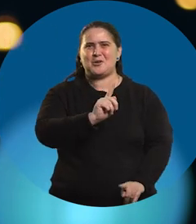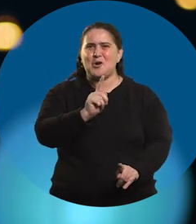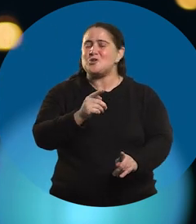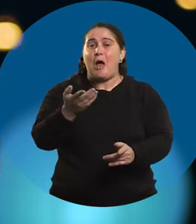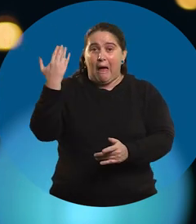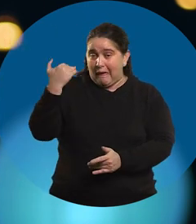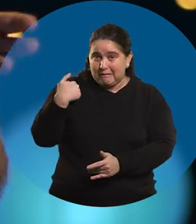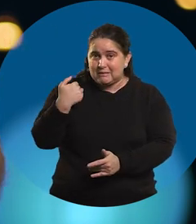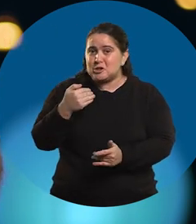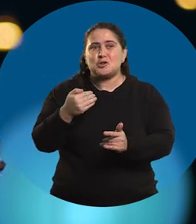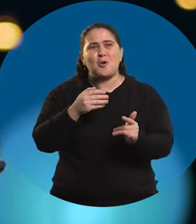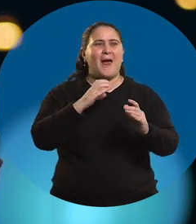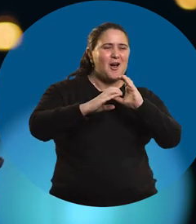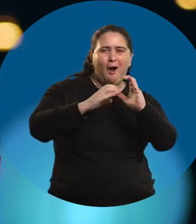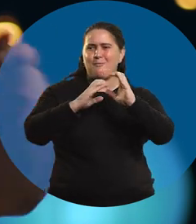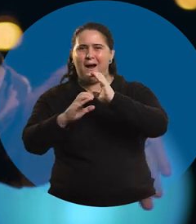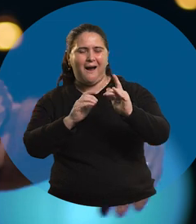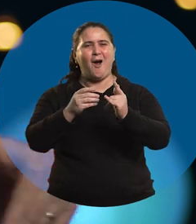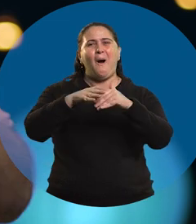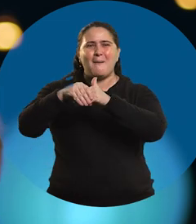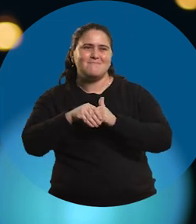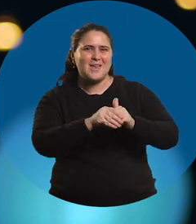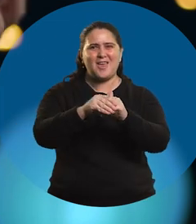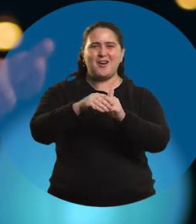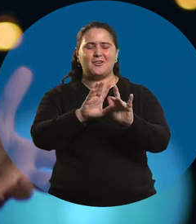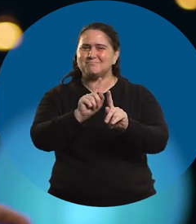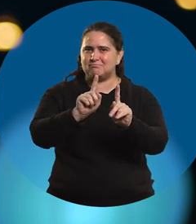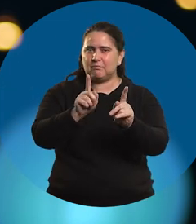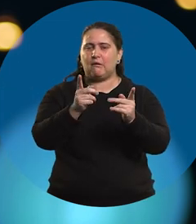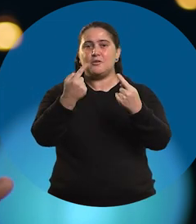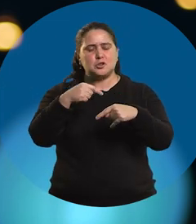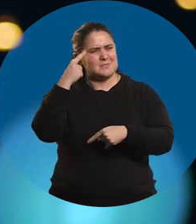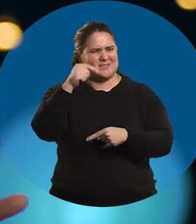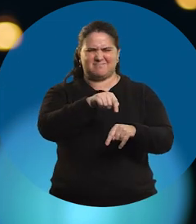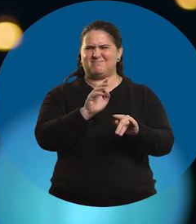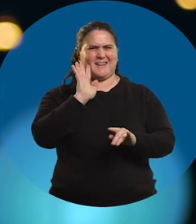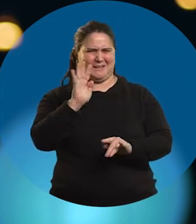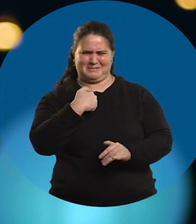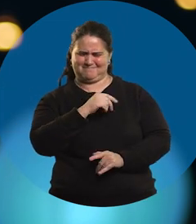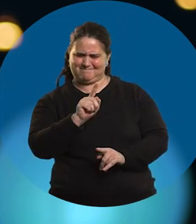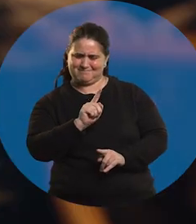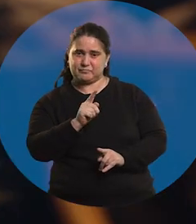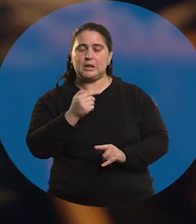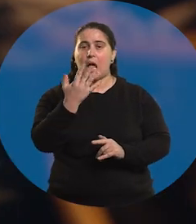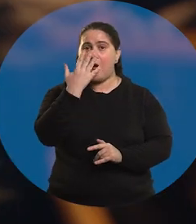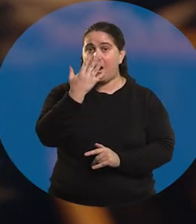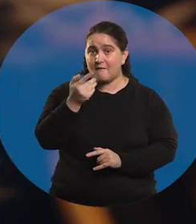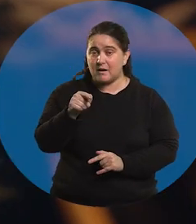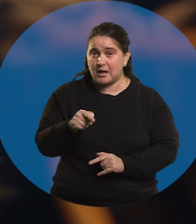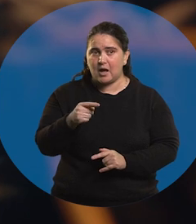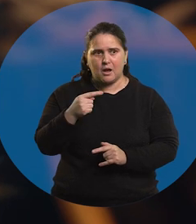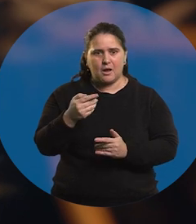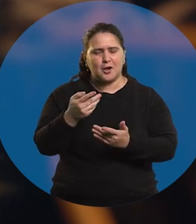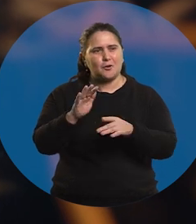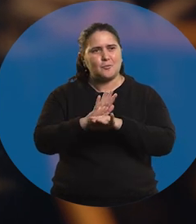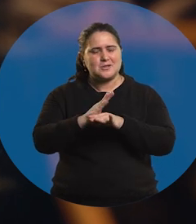eso, yo no fui muy sociable. No era de tener muchos amigos en el liceo. Entonces no sentía que eso era mi lugar. Y el carnaval